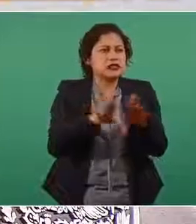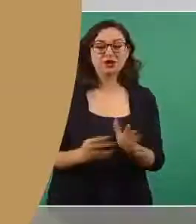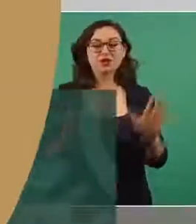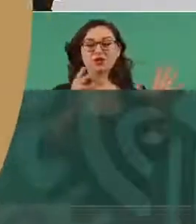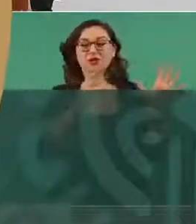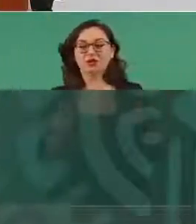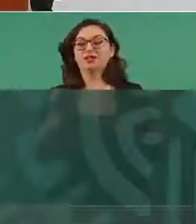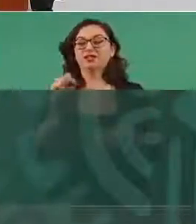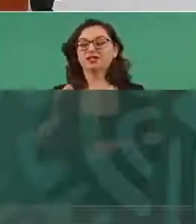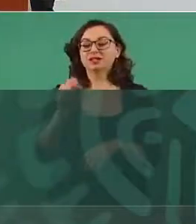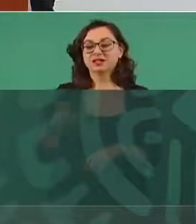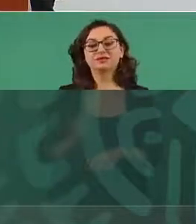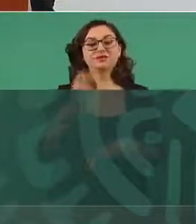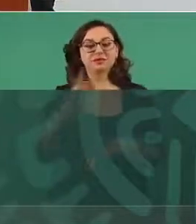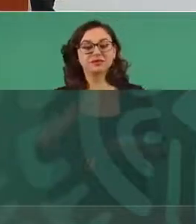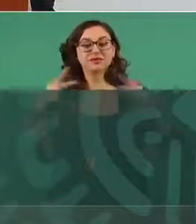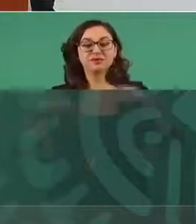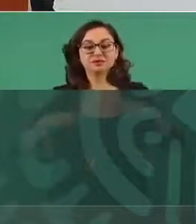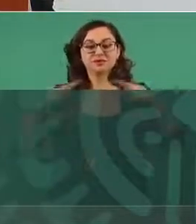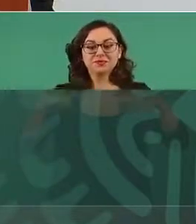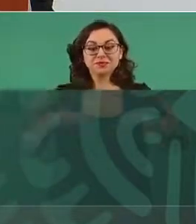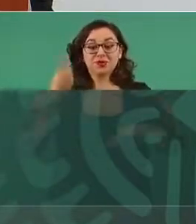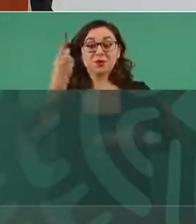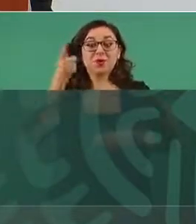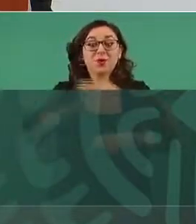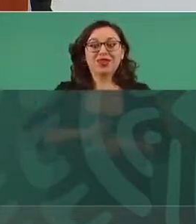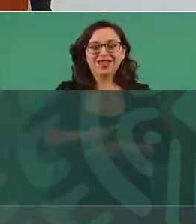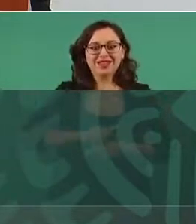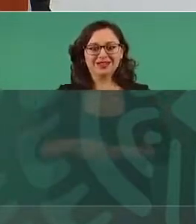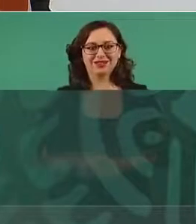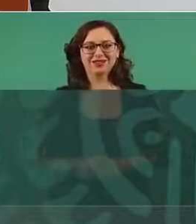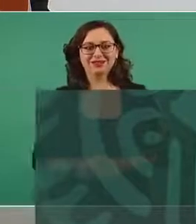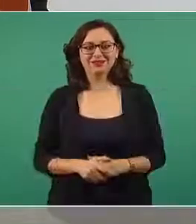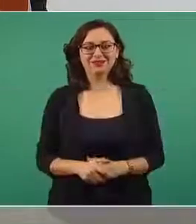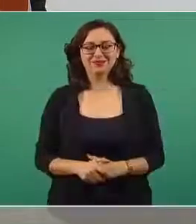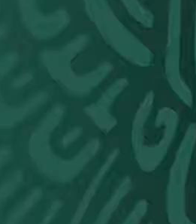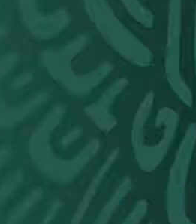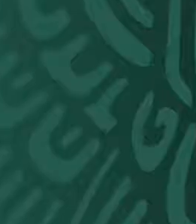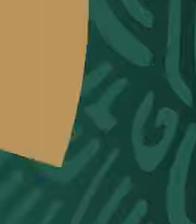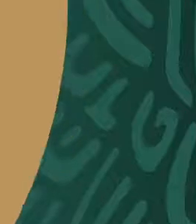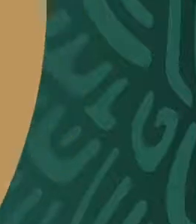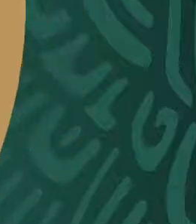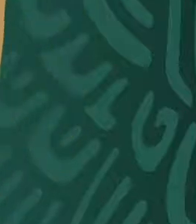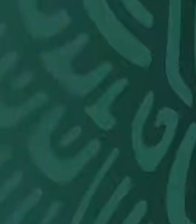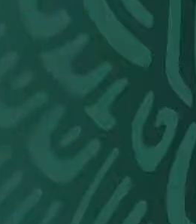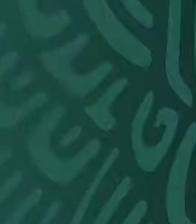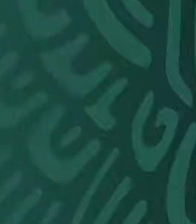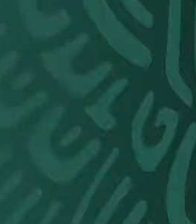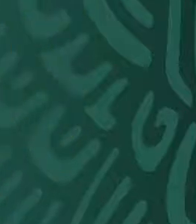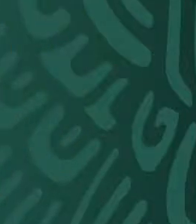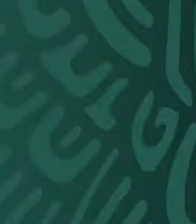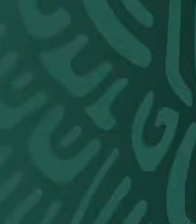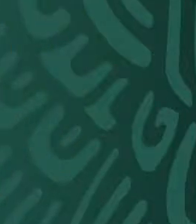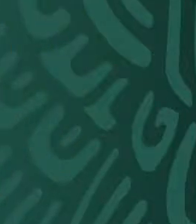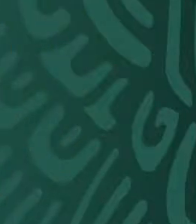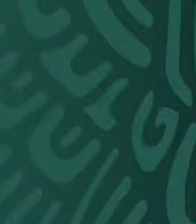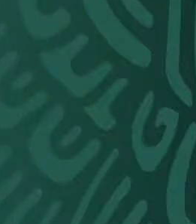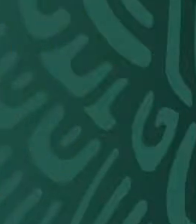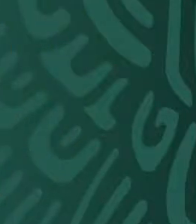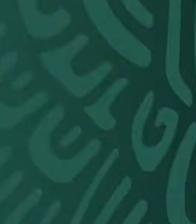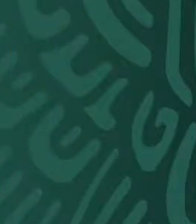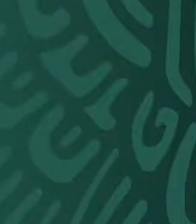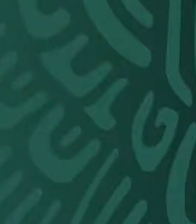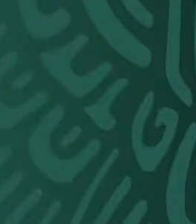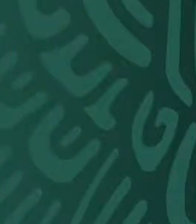El presidente López Obrador reveló este 3 de junio el nuevo récord de vacunación contra COVID-19. Vamos